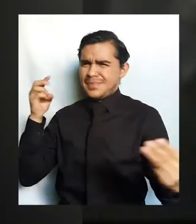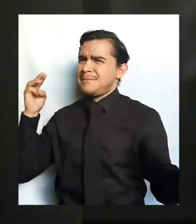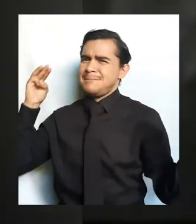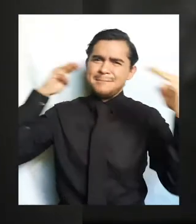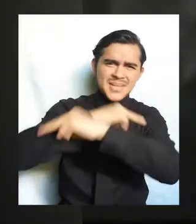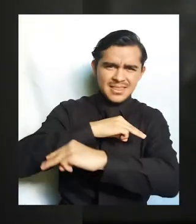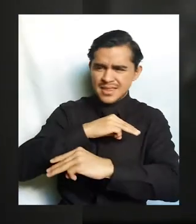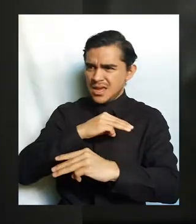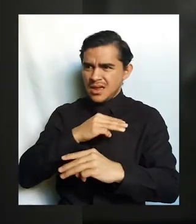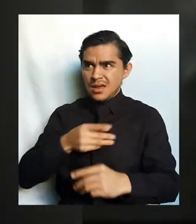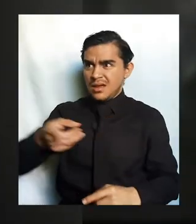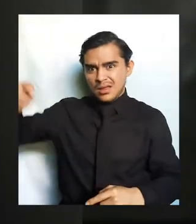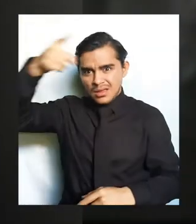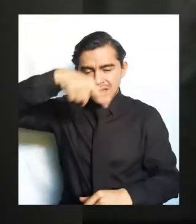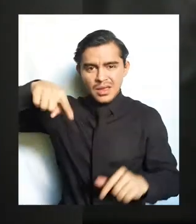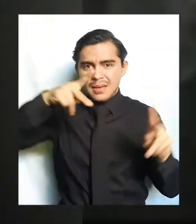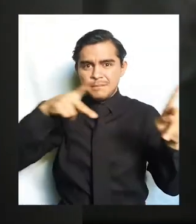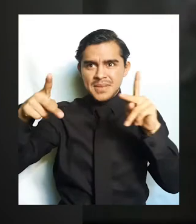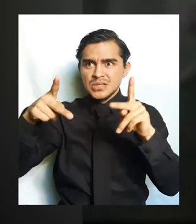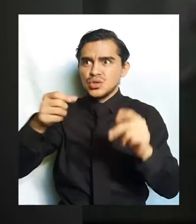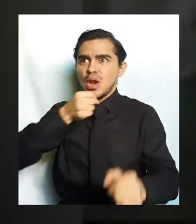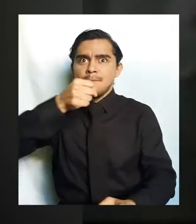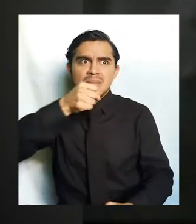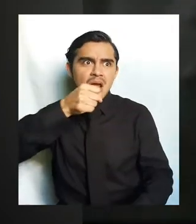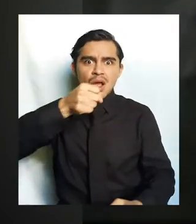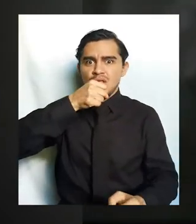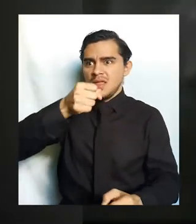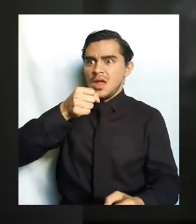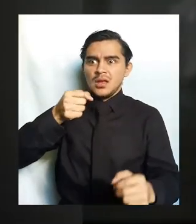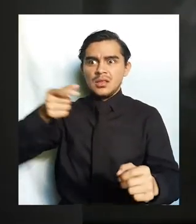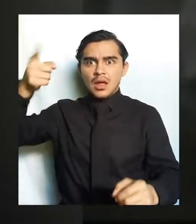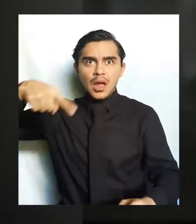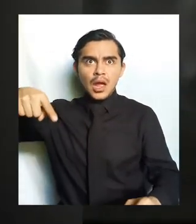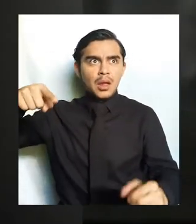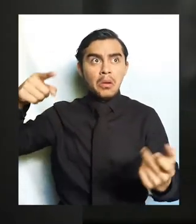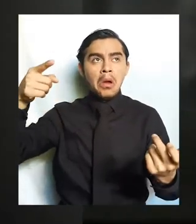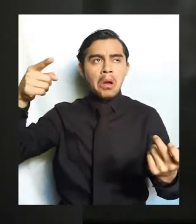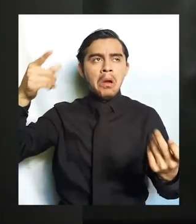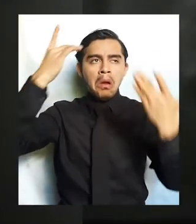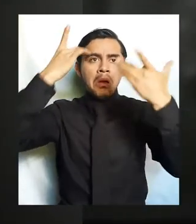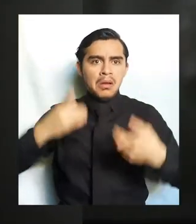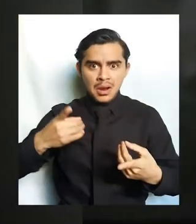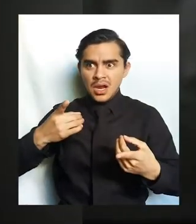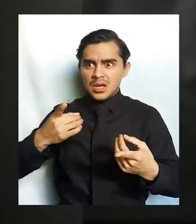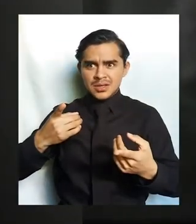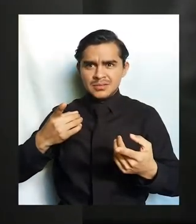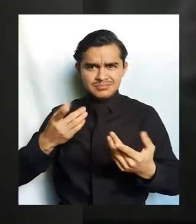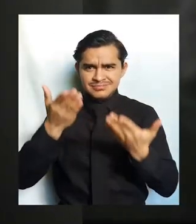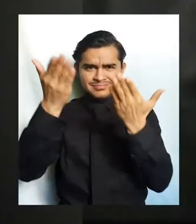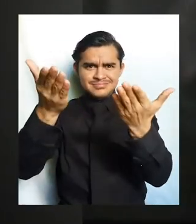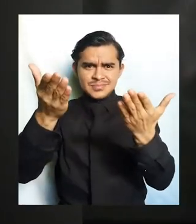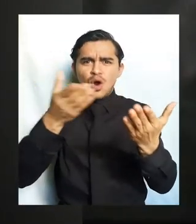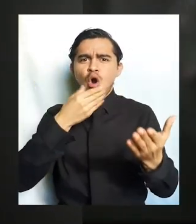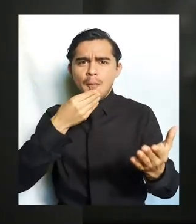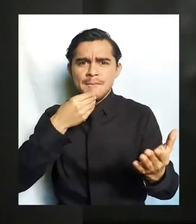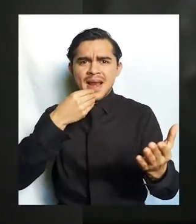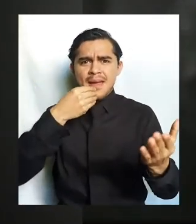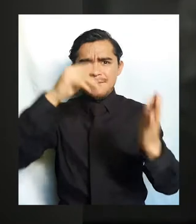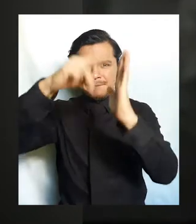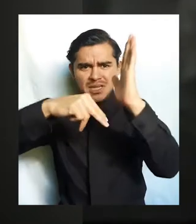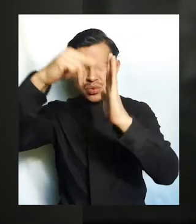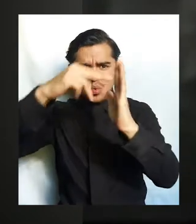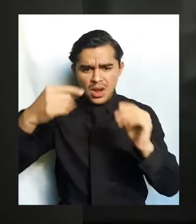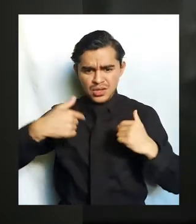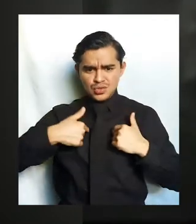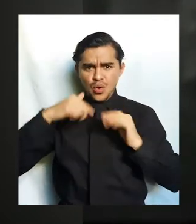Los periodistas se han siempre entojado, porque nuestras pinturas son completamente distintas, a